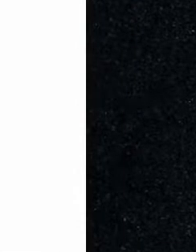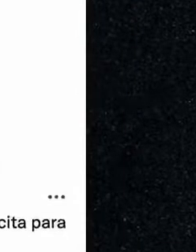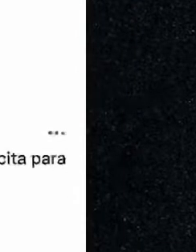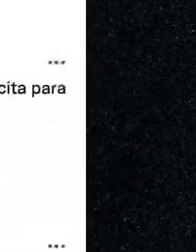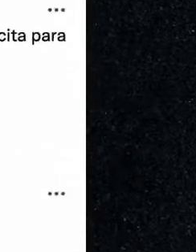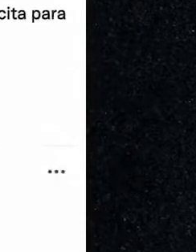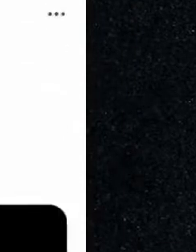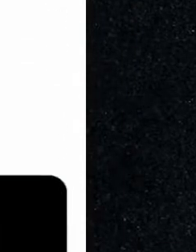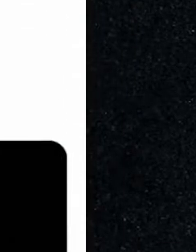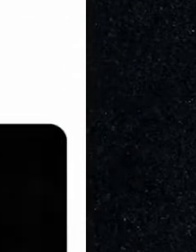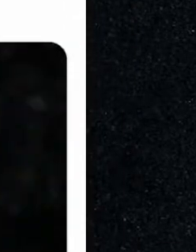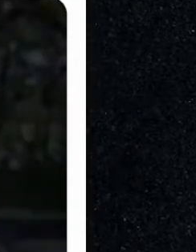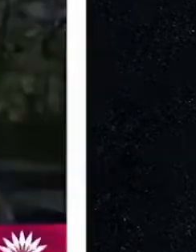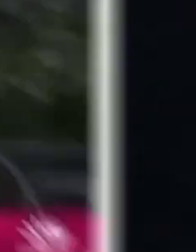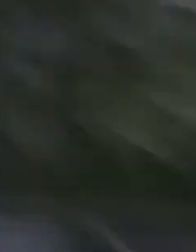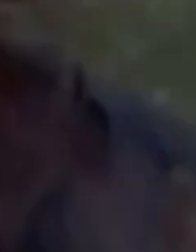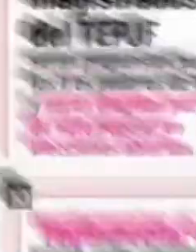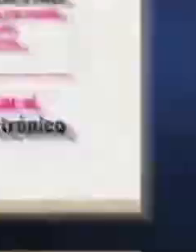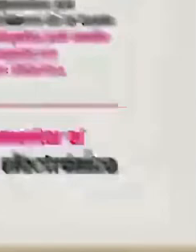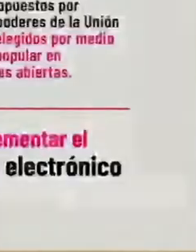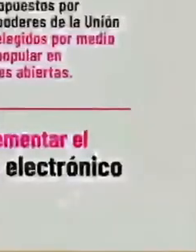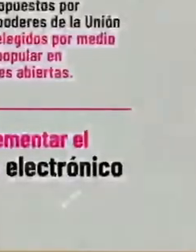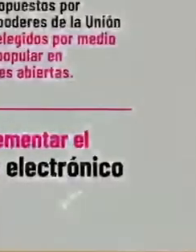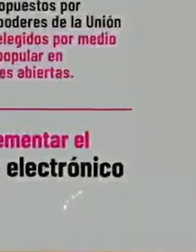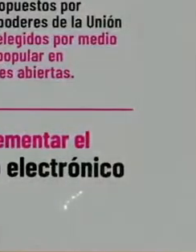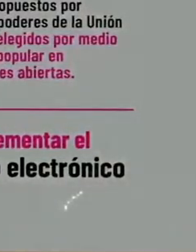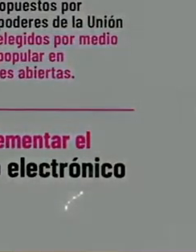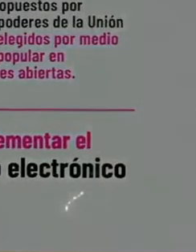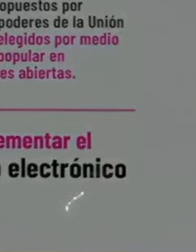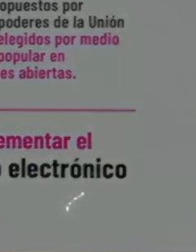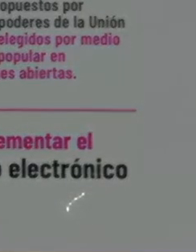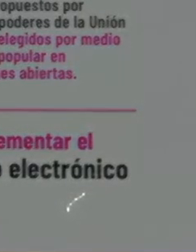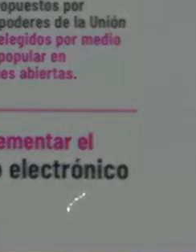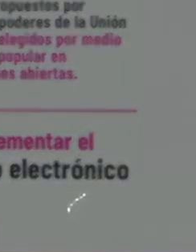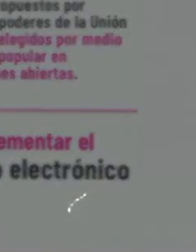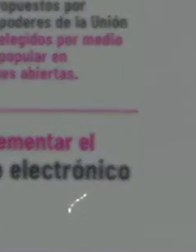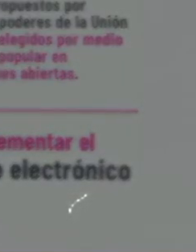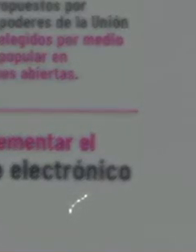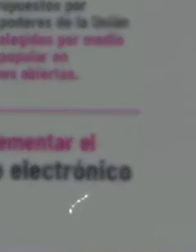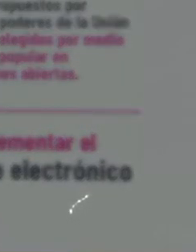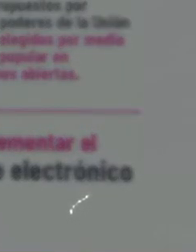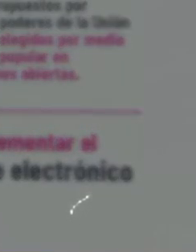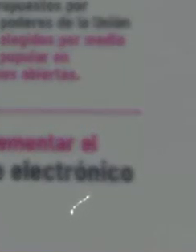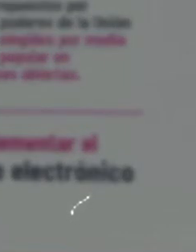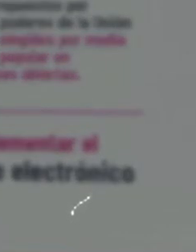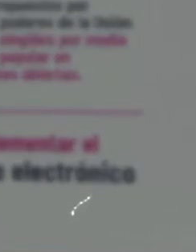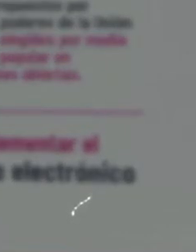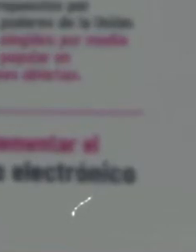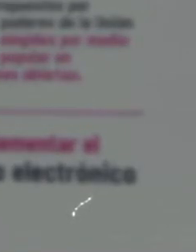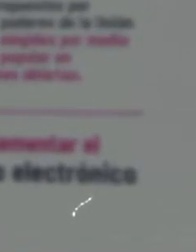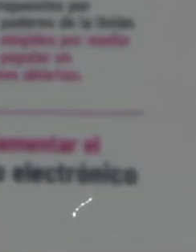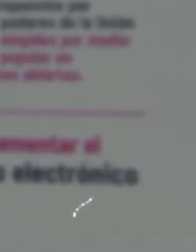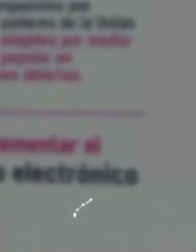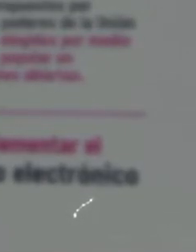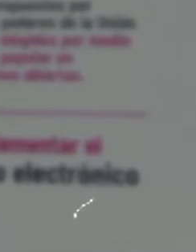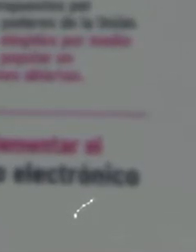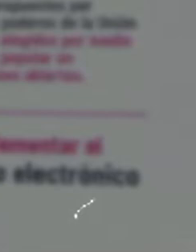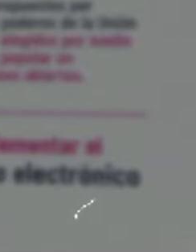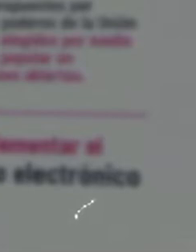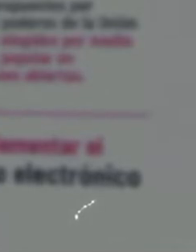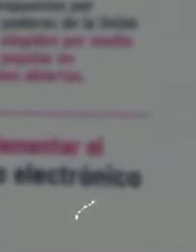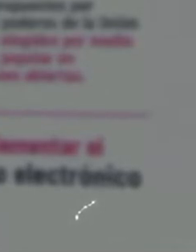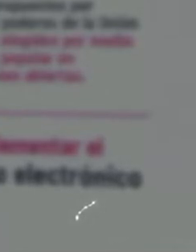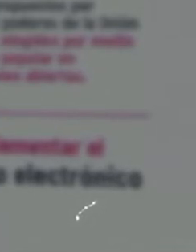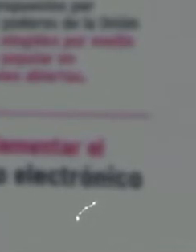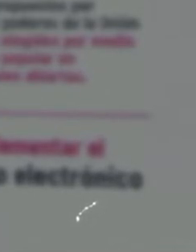La reforma plantea transformar la institucionalidad electoral para crear el Instituto Nacional de Elecciones y